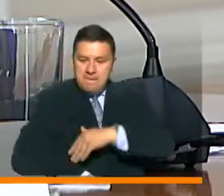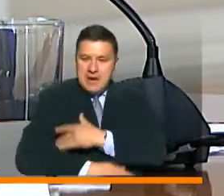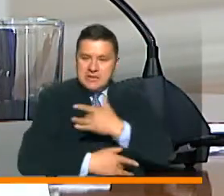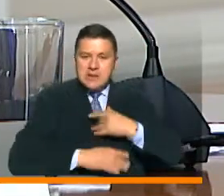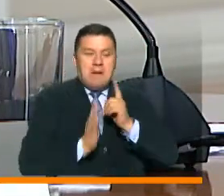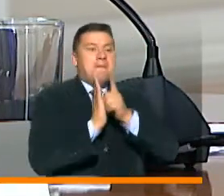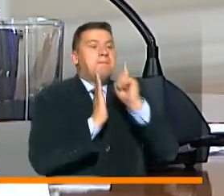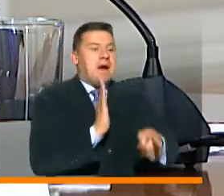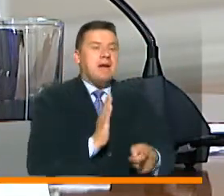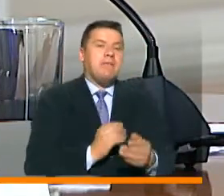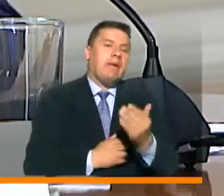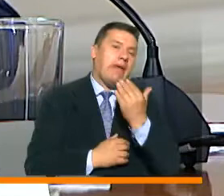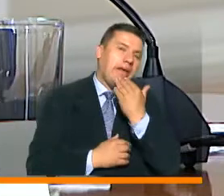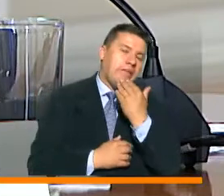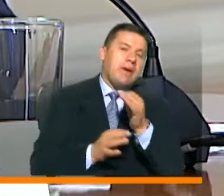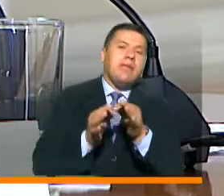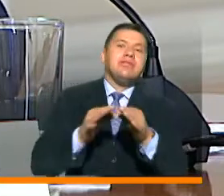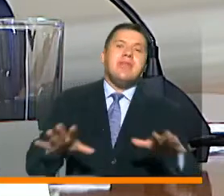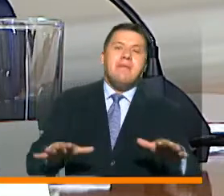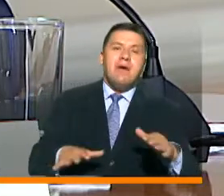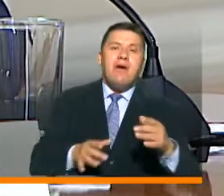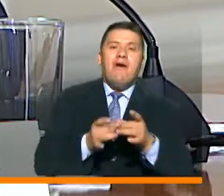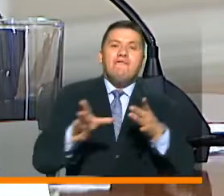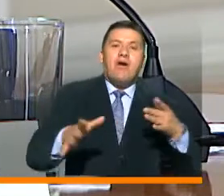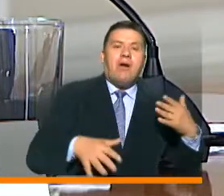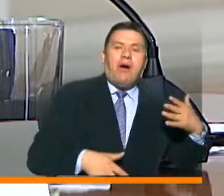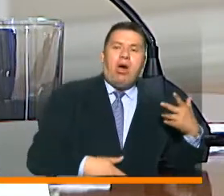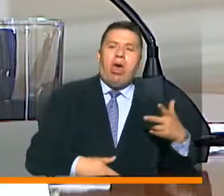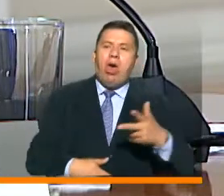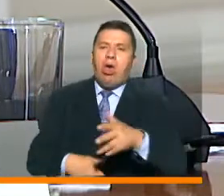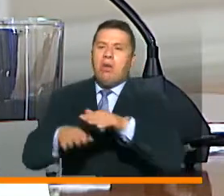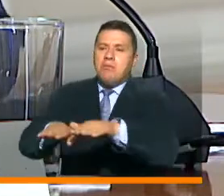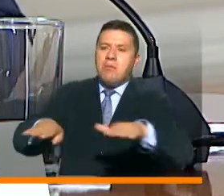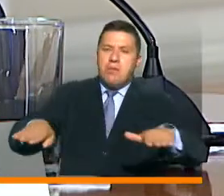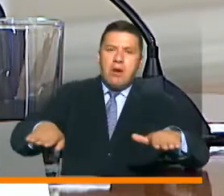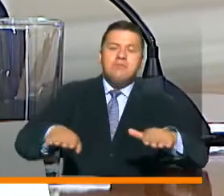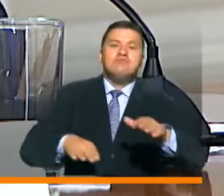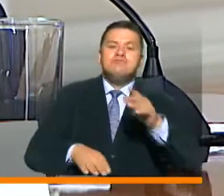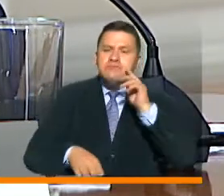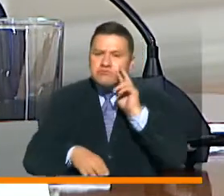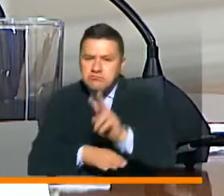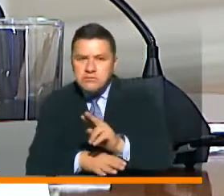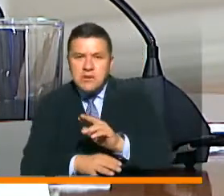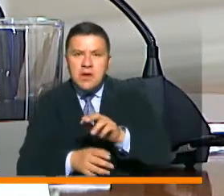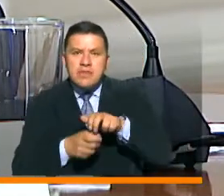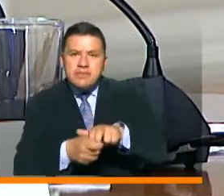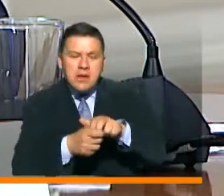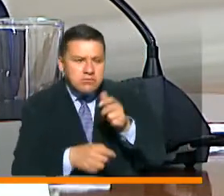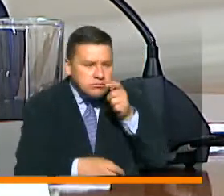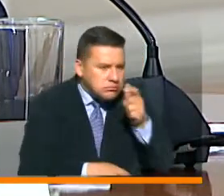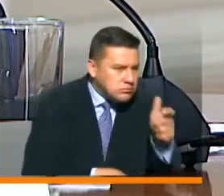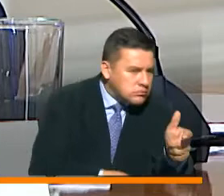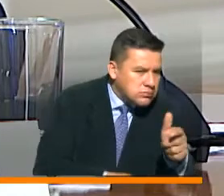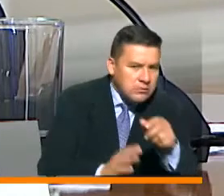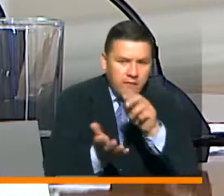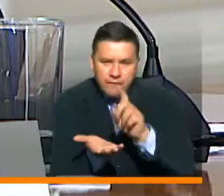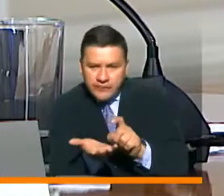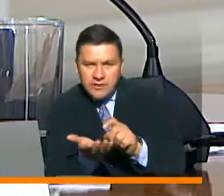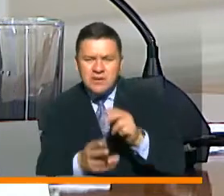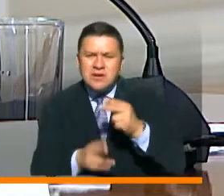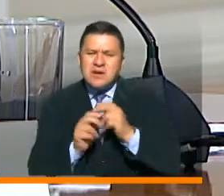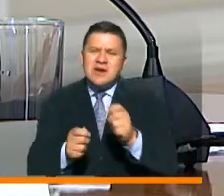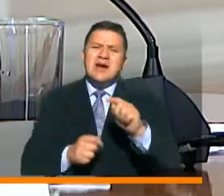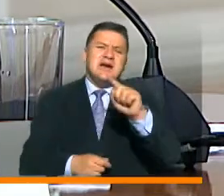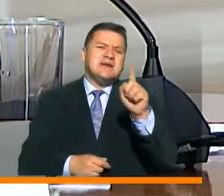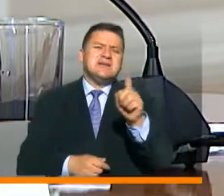Salud en el caso, por ejemplo, de las terminales de transporte terrestre, es verificado por la Superintendencia de Transporte con un sistema denominado SASPRO,